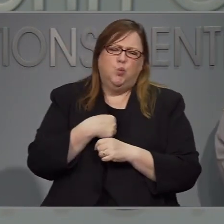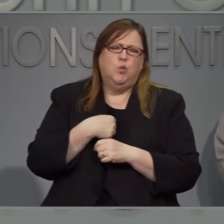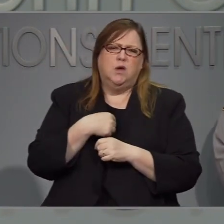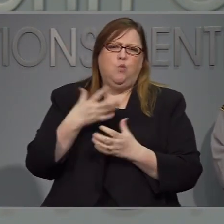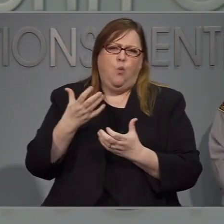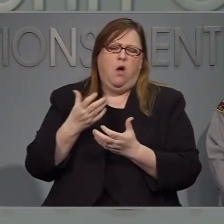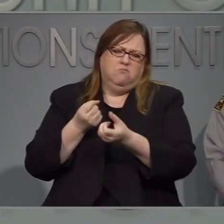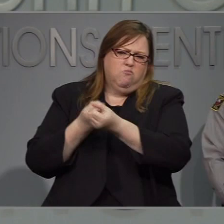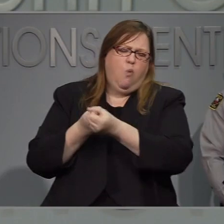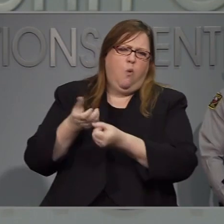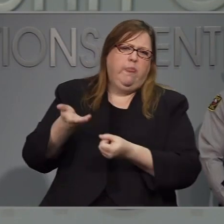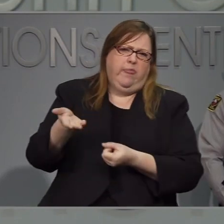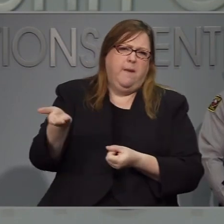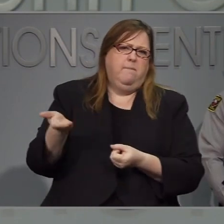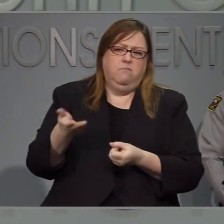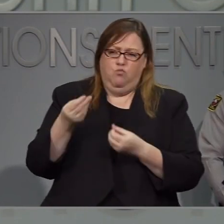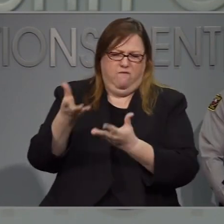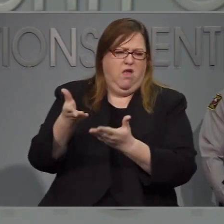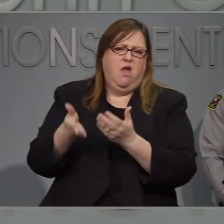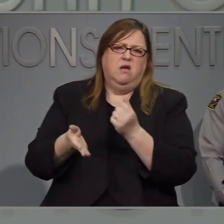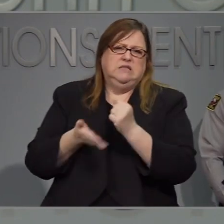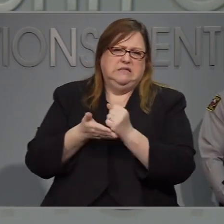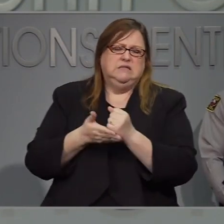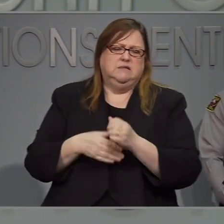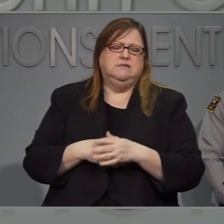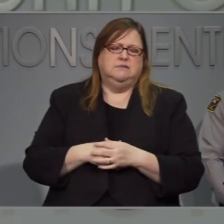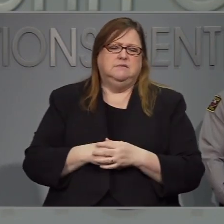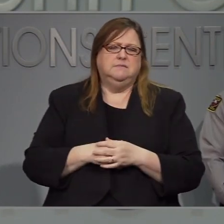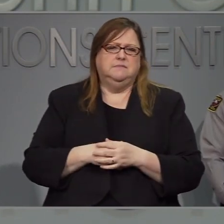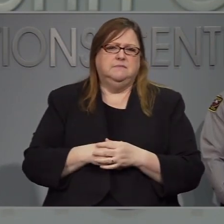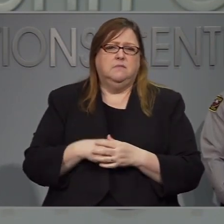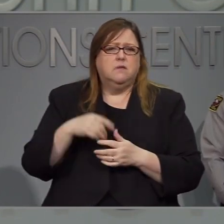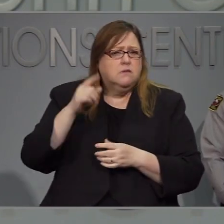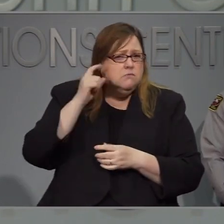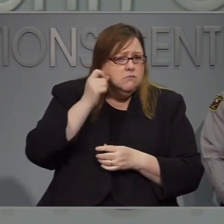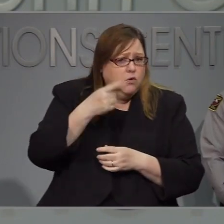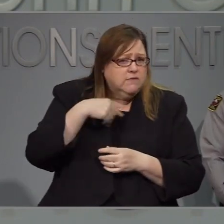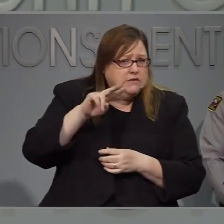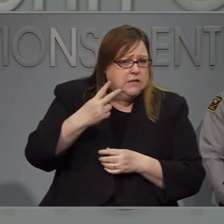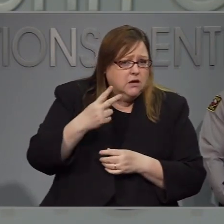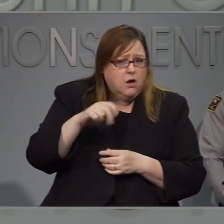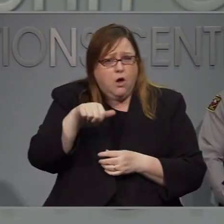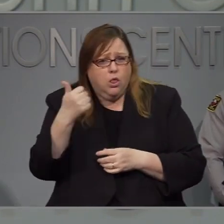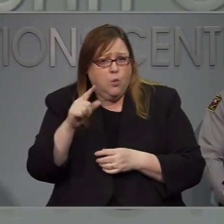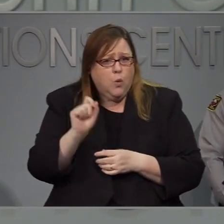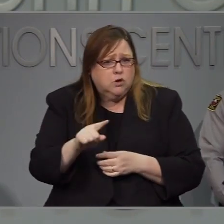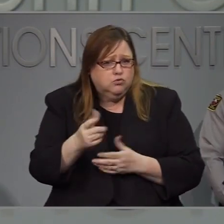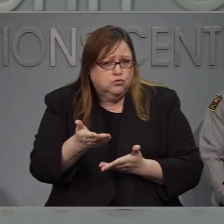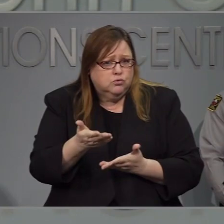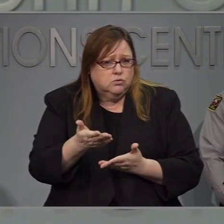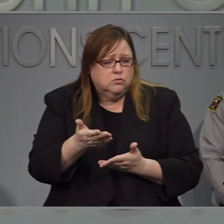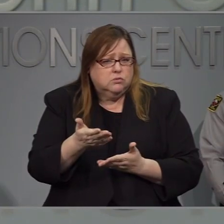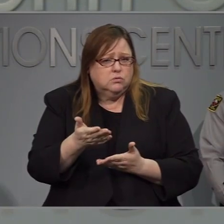segunda situación y estamos listos para proporcionar asistencia. Hay una pregunta de seguimiento.